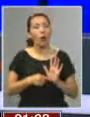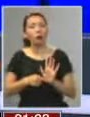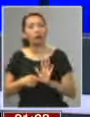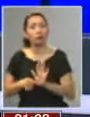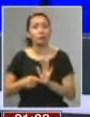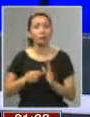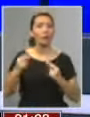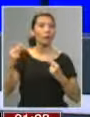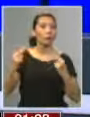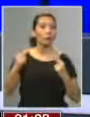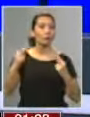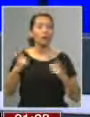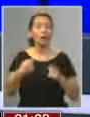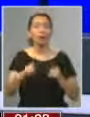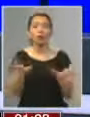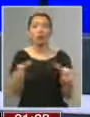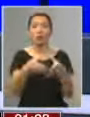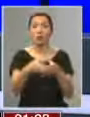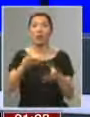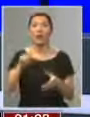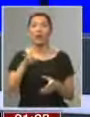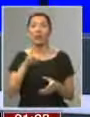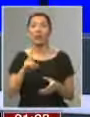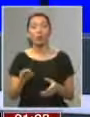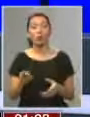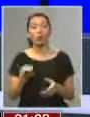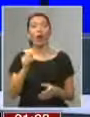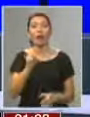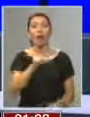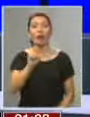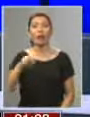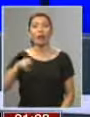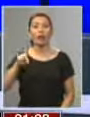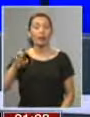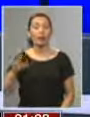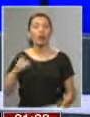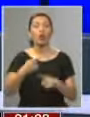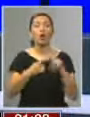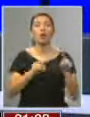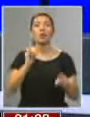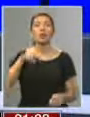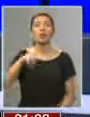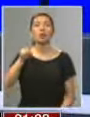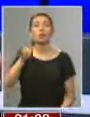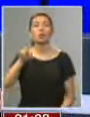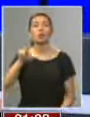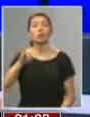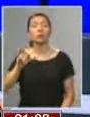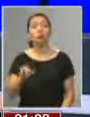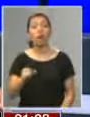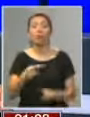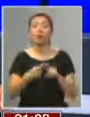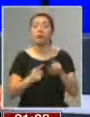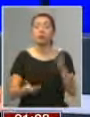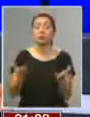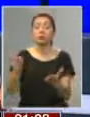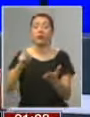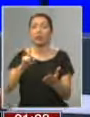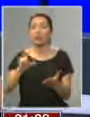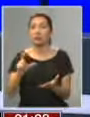en otros partidos incluso suenan, por ejemplo, Isabel Allende, cierto Insulza, Ricardo Lago, y en la democracia cristiana